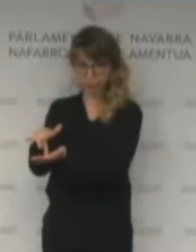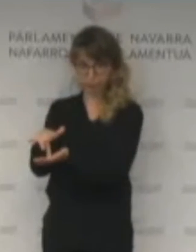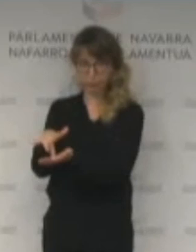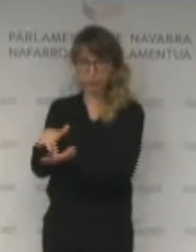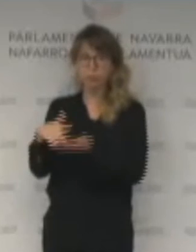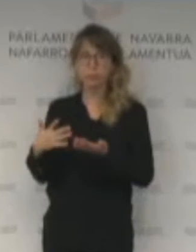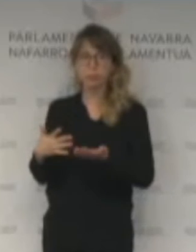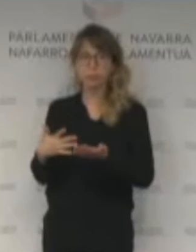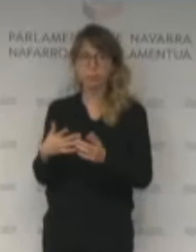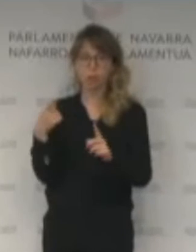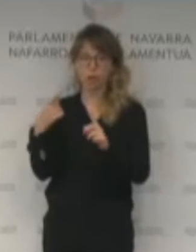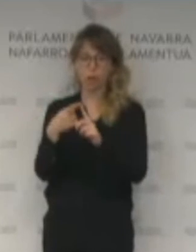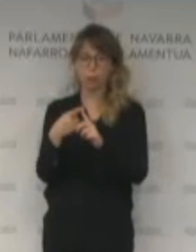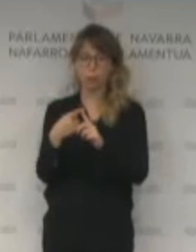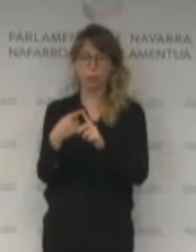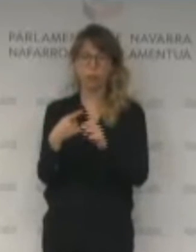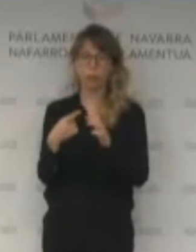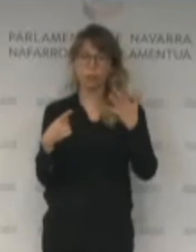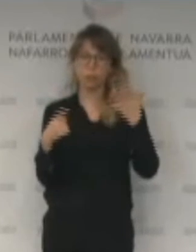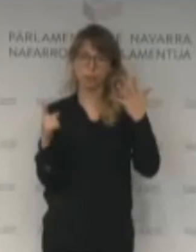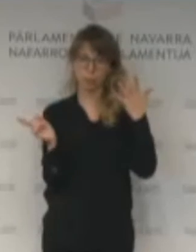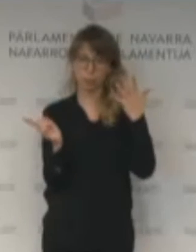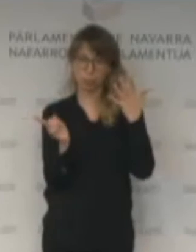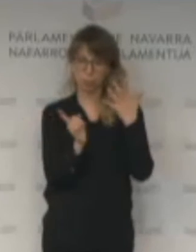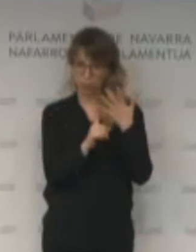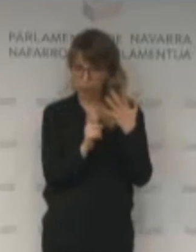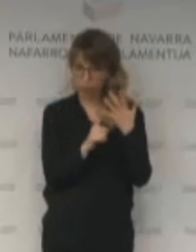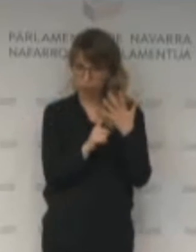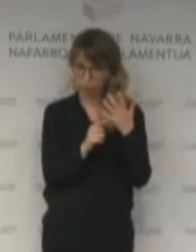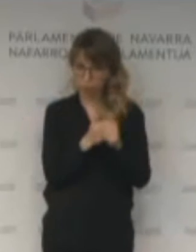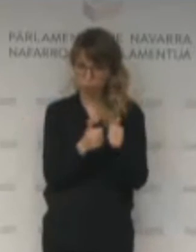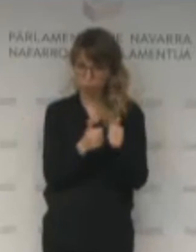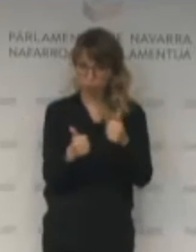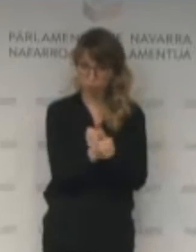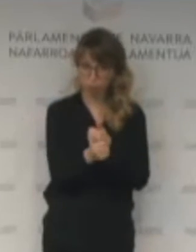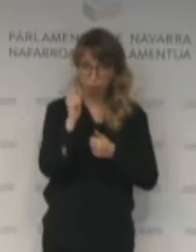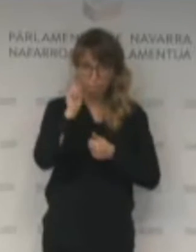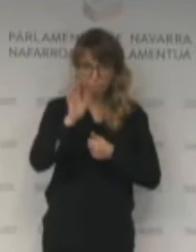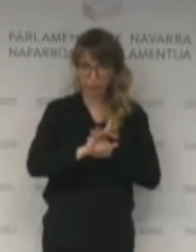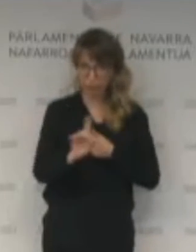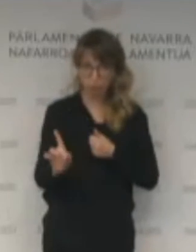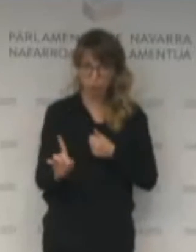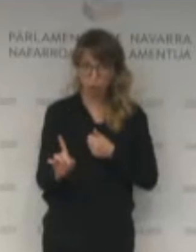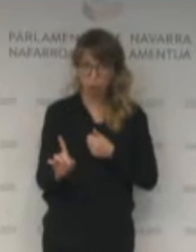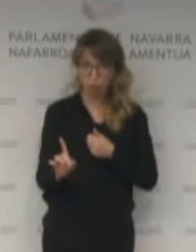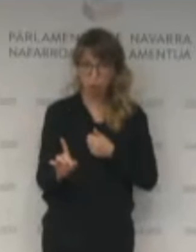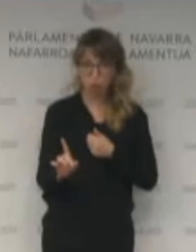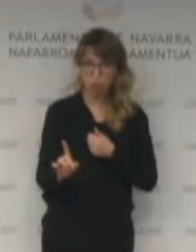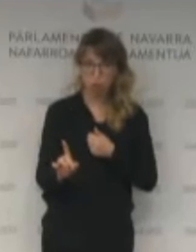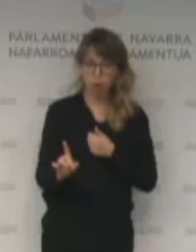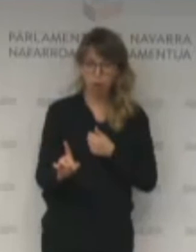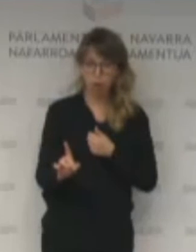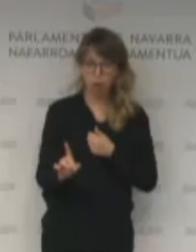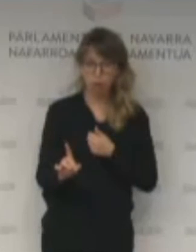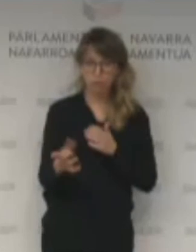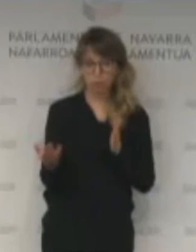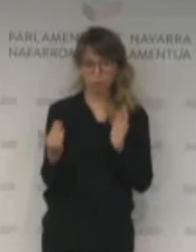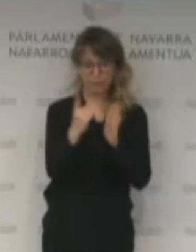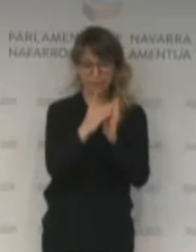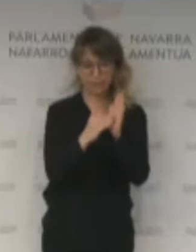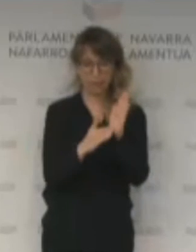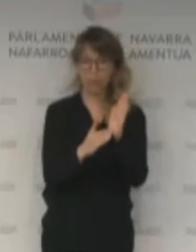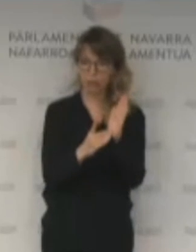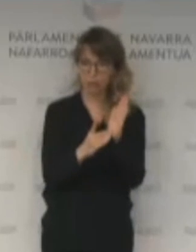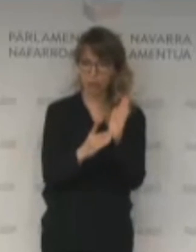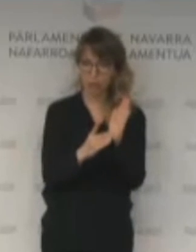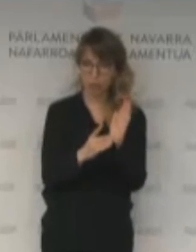5 igual ya no parece tan prioritario. Y pasa que no desagregamos seguramente los datos todo y